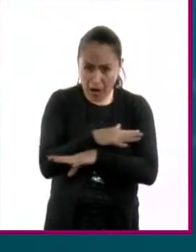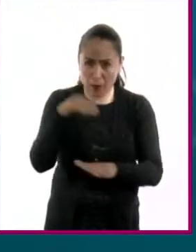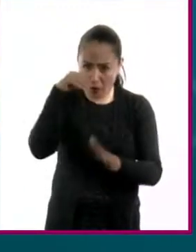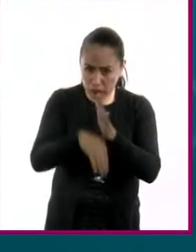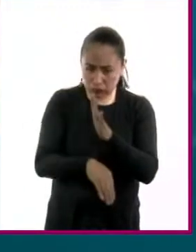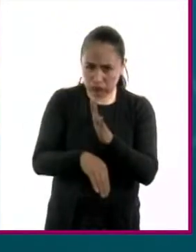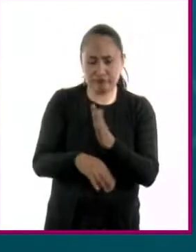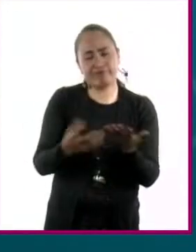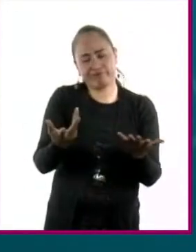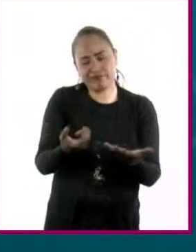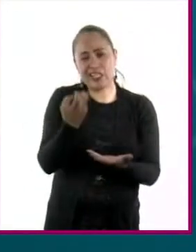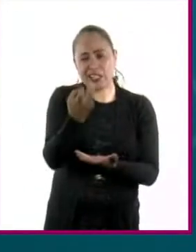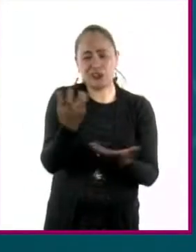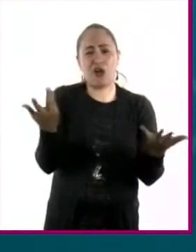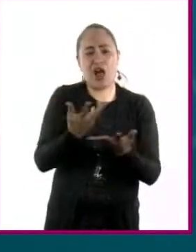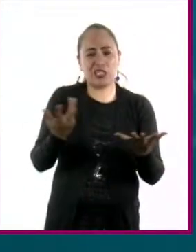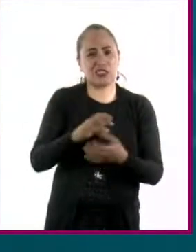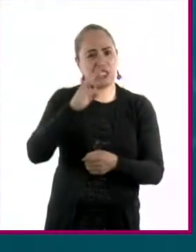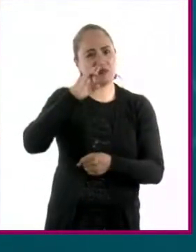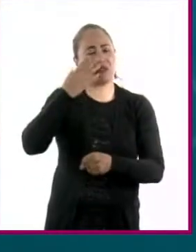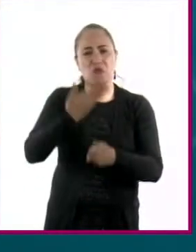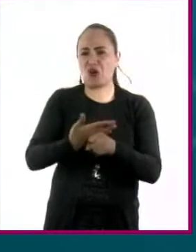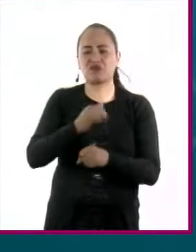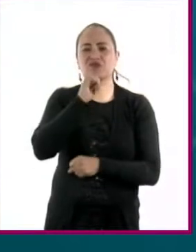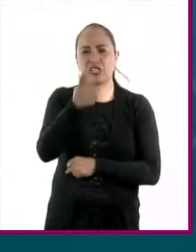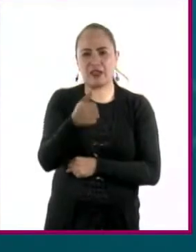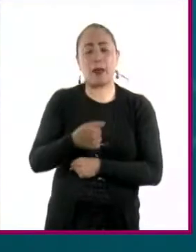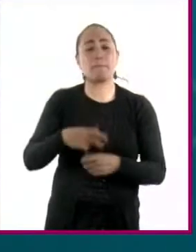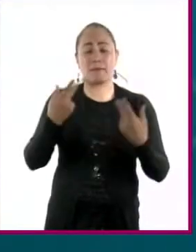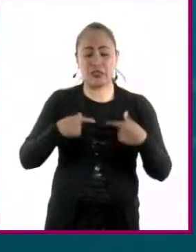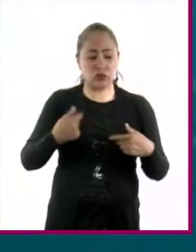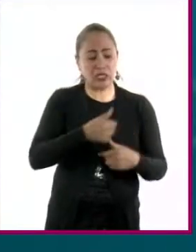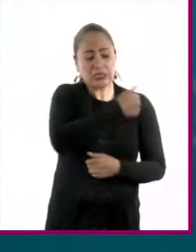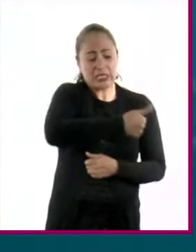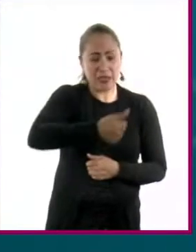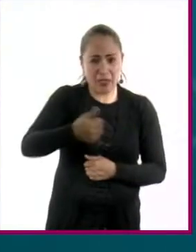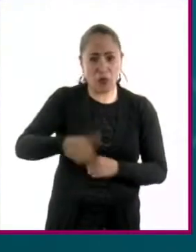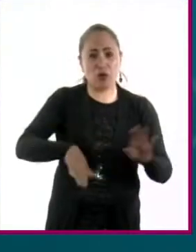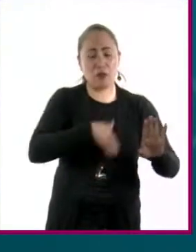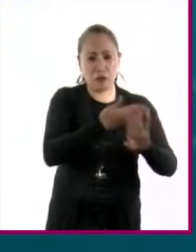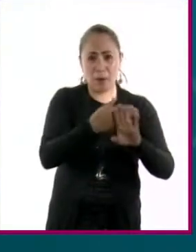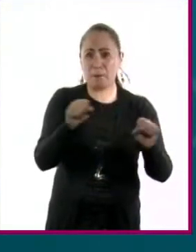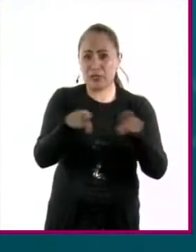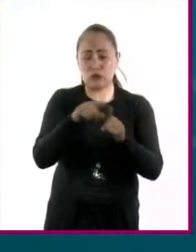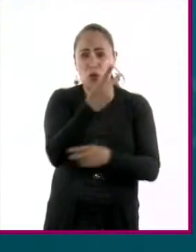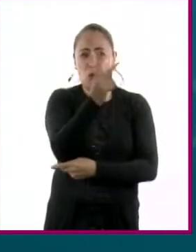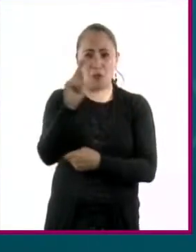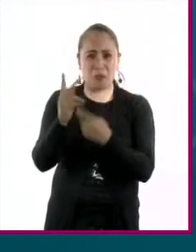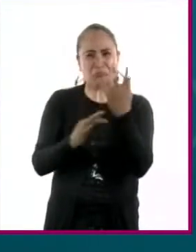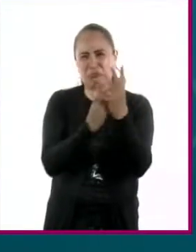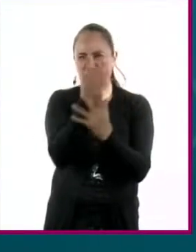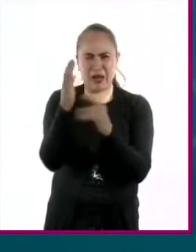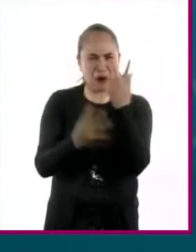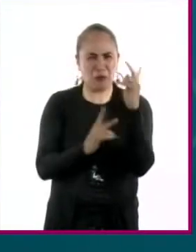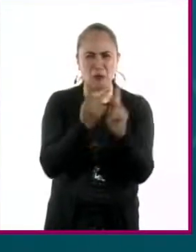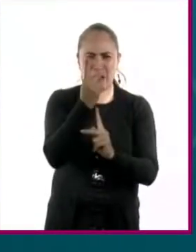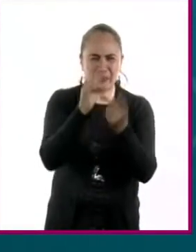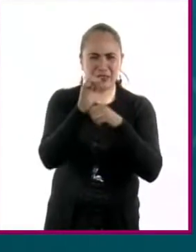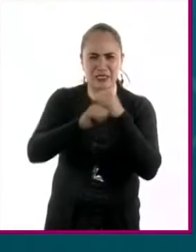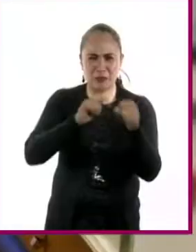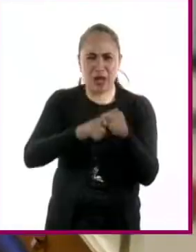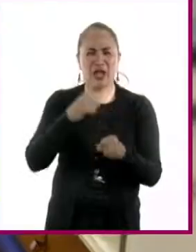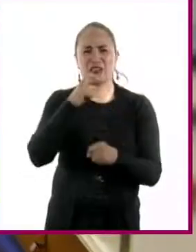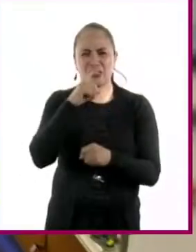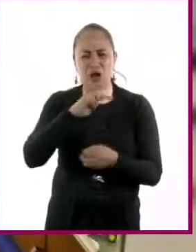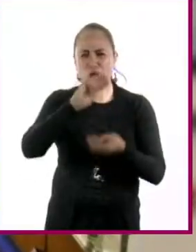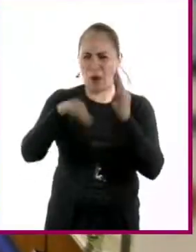conducta irresponsable, que no solo nos afecta como personas, sino que también hace daño a las plantas, animales, al agua, al aire, al